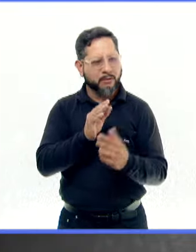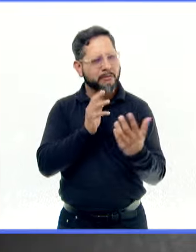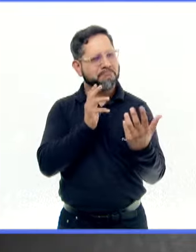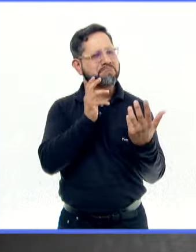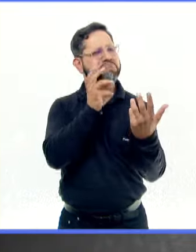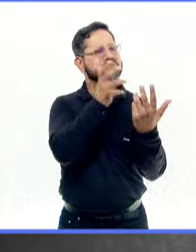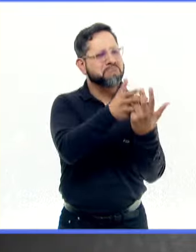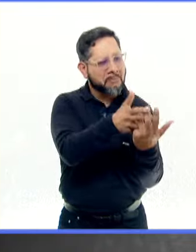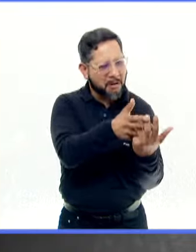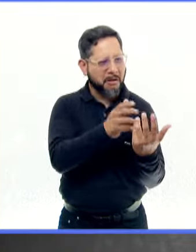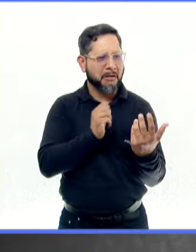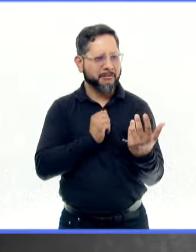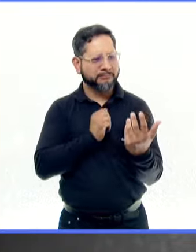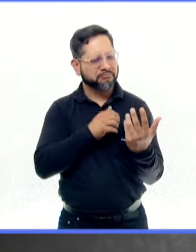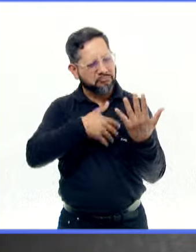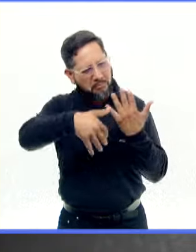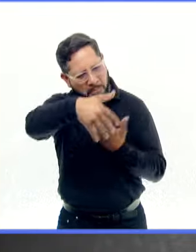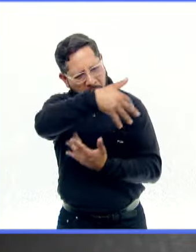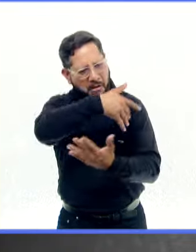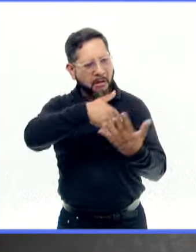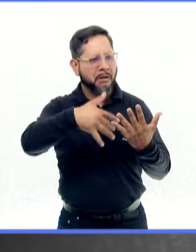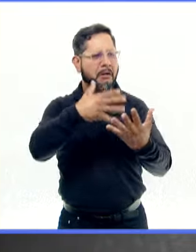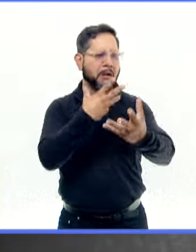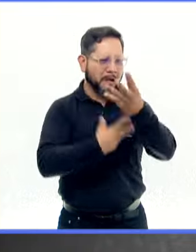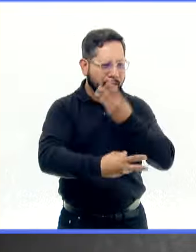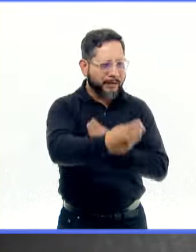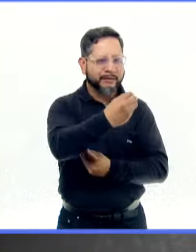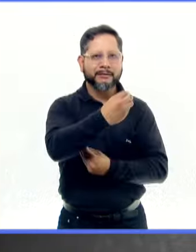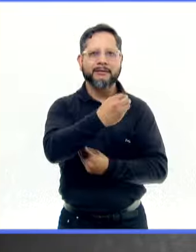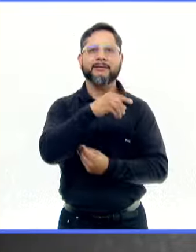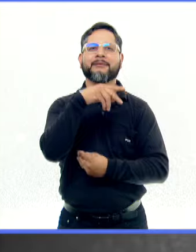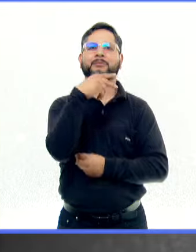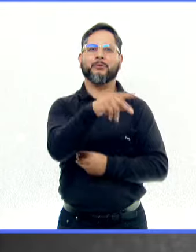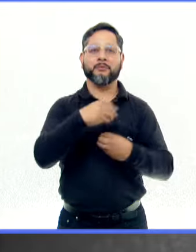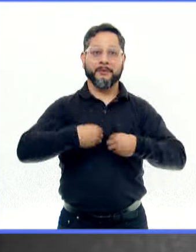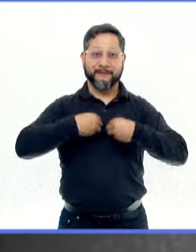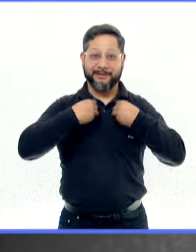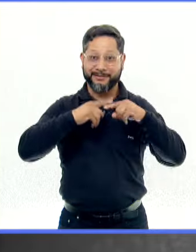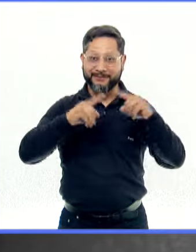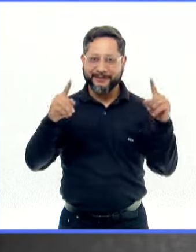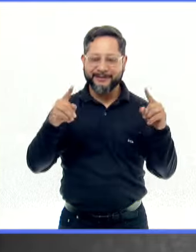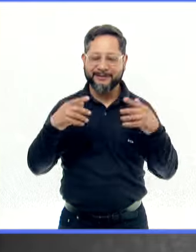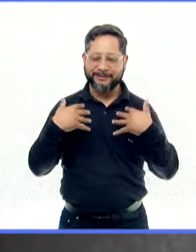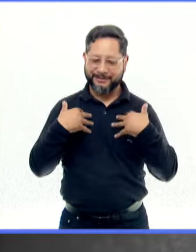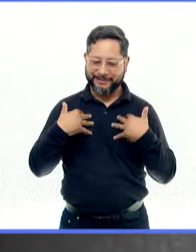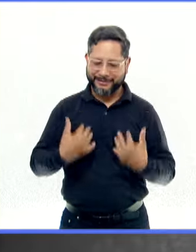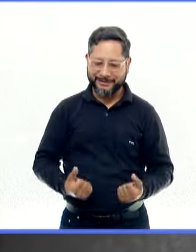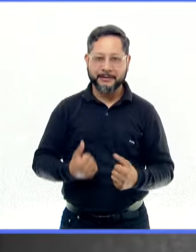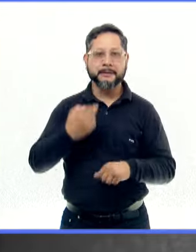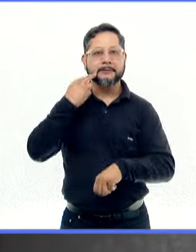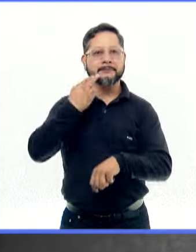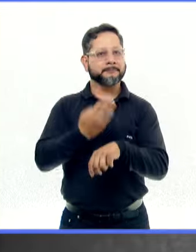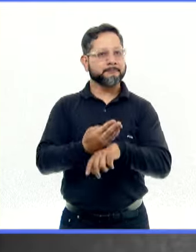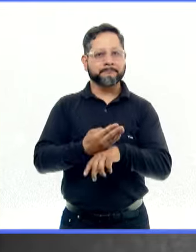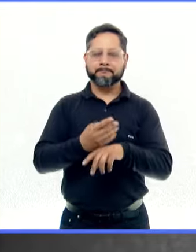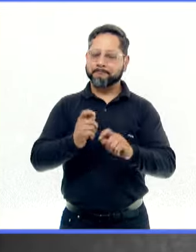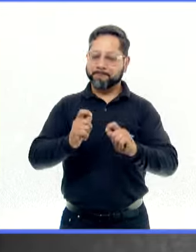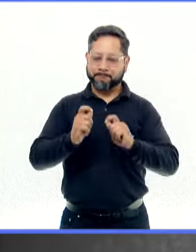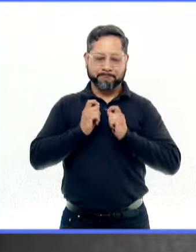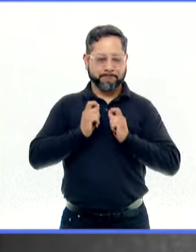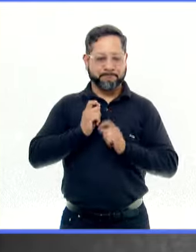pues, a justo a flexibilizarnos a que hay otras formas de vivir y de hacer las cosas. Yo creo que es una responsabilidad muy individual.